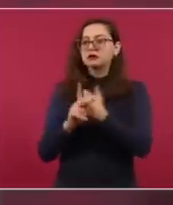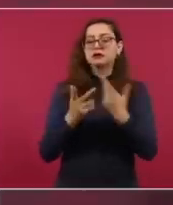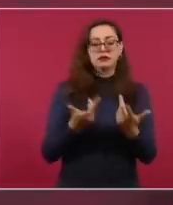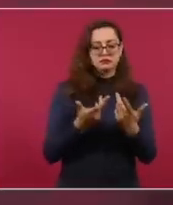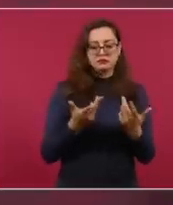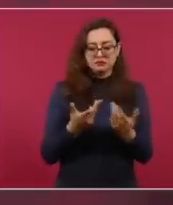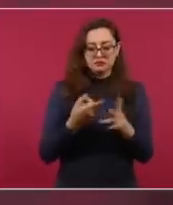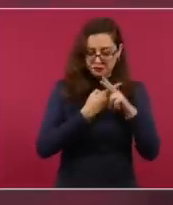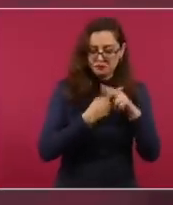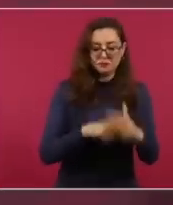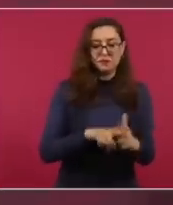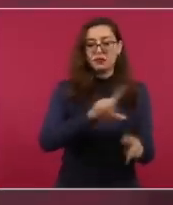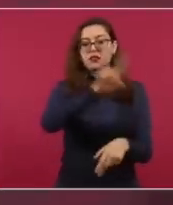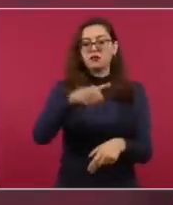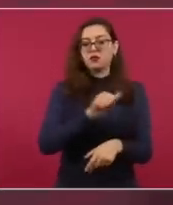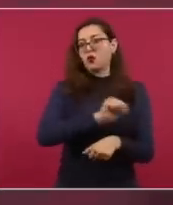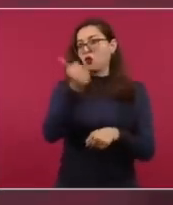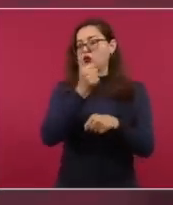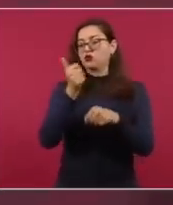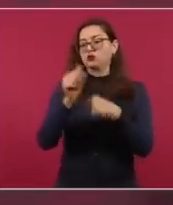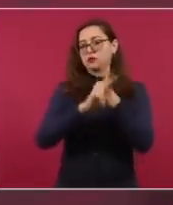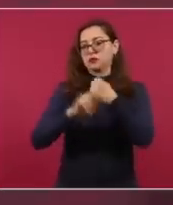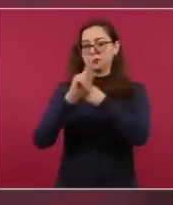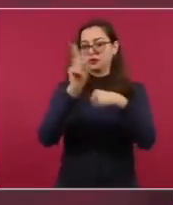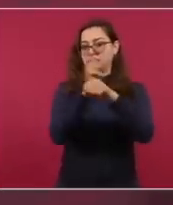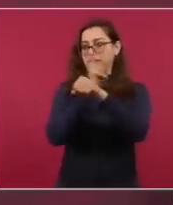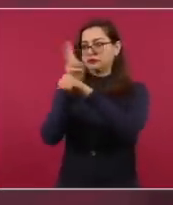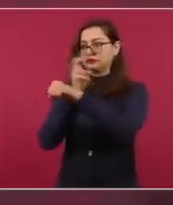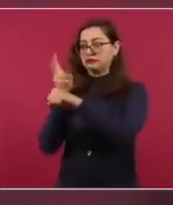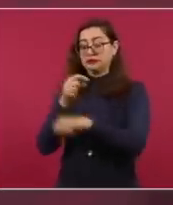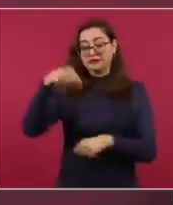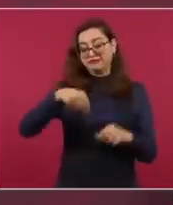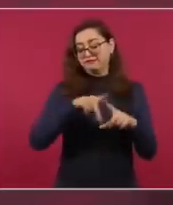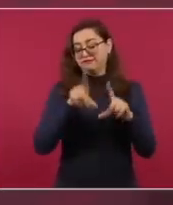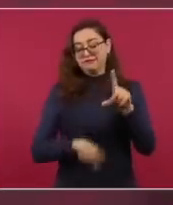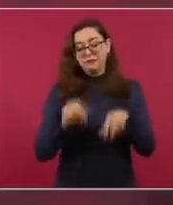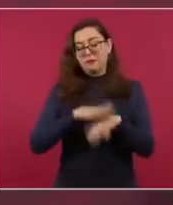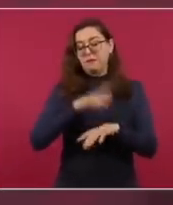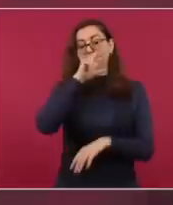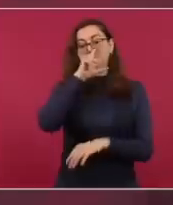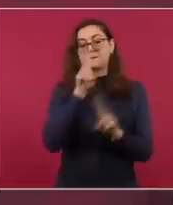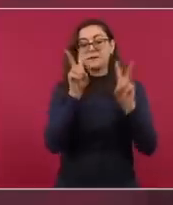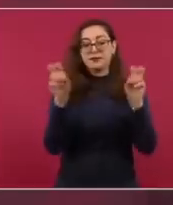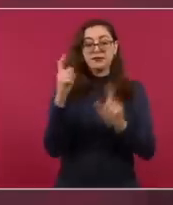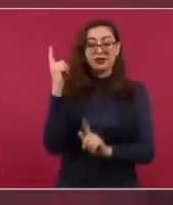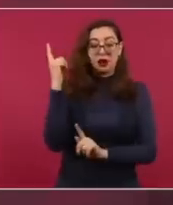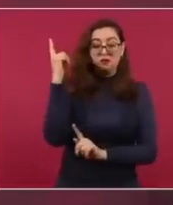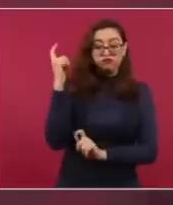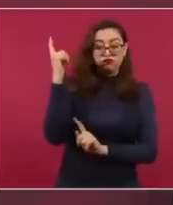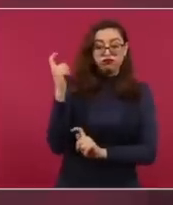Por parte de México la preocupación principal que ustedes conocen, el control de armas. Si alguna duda hubiese, pues el reciente